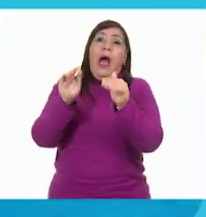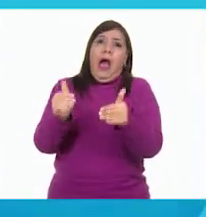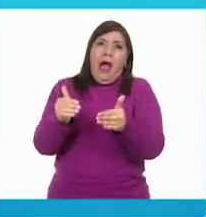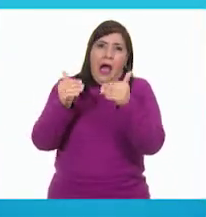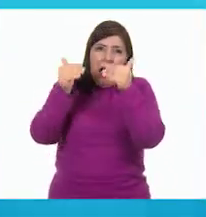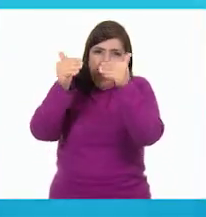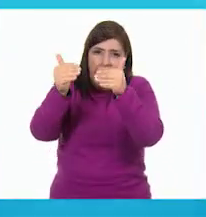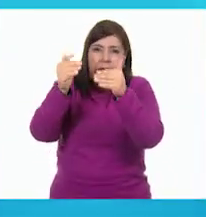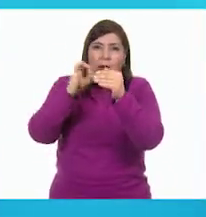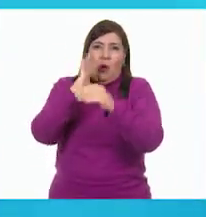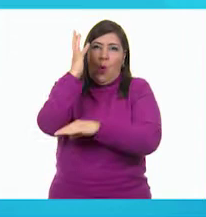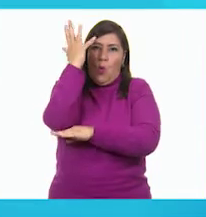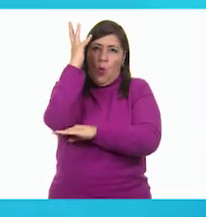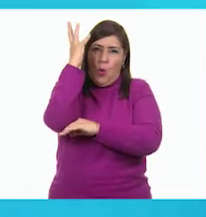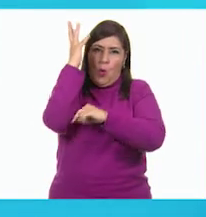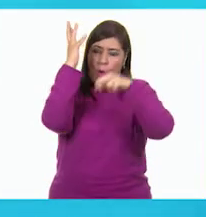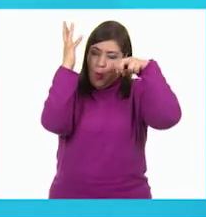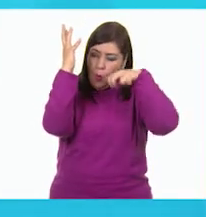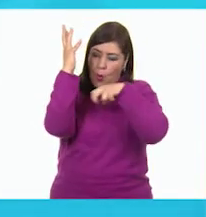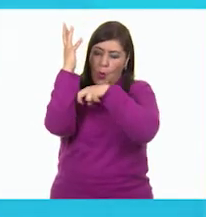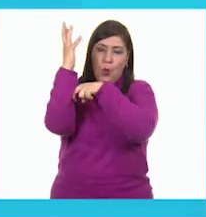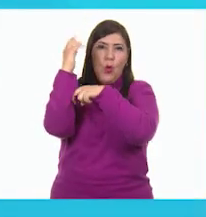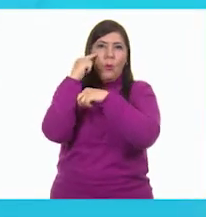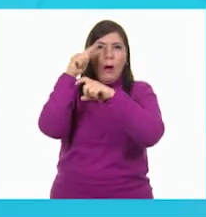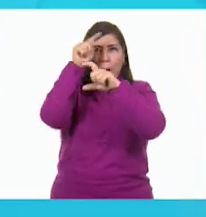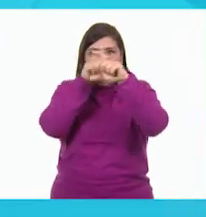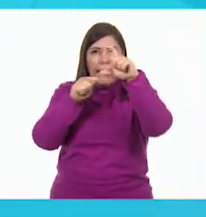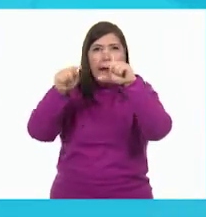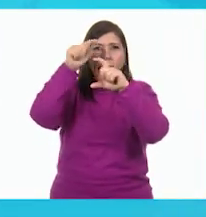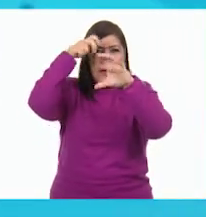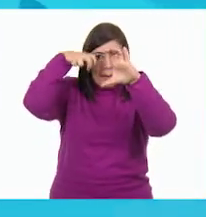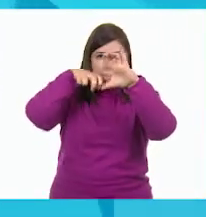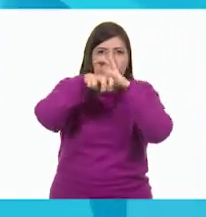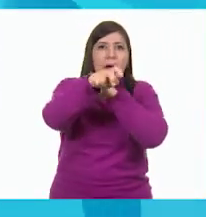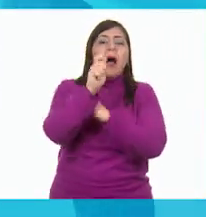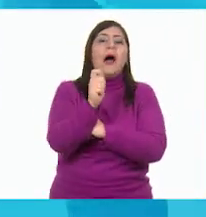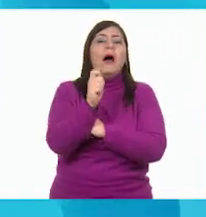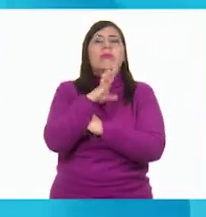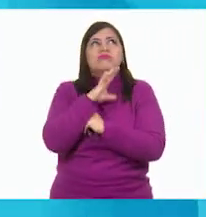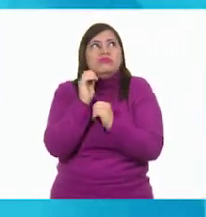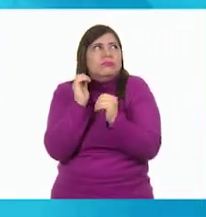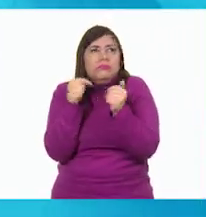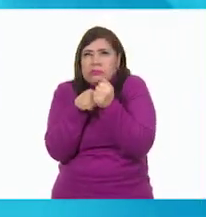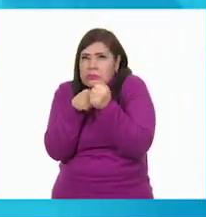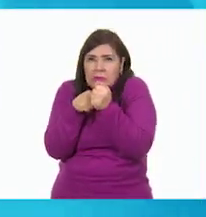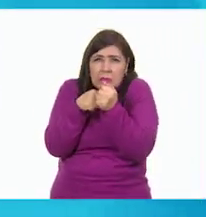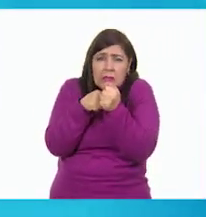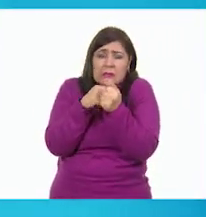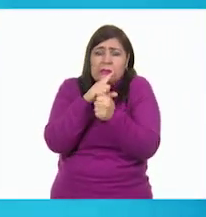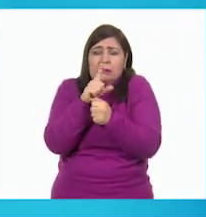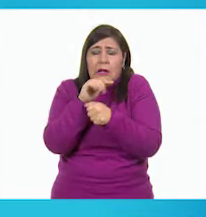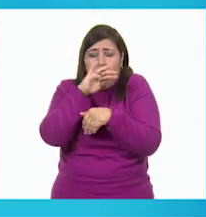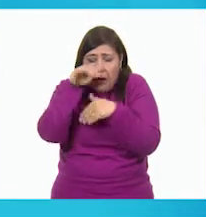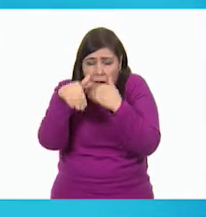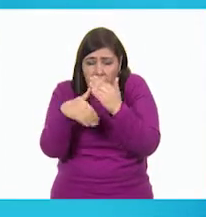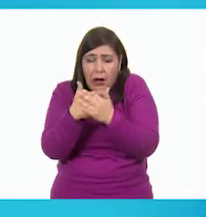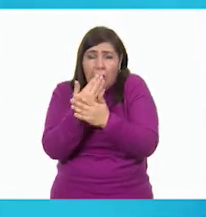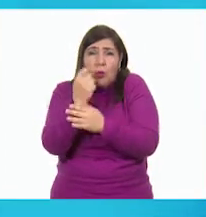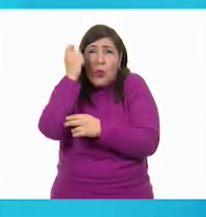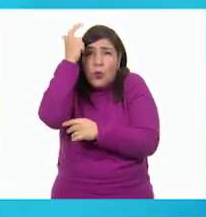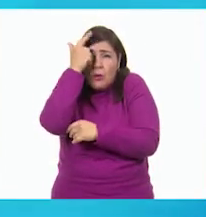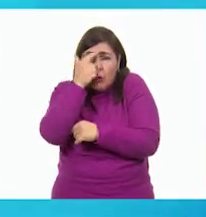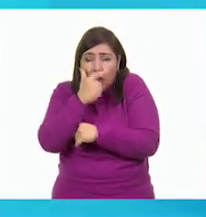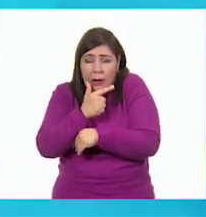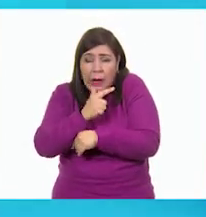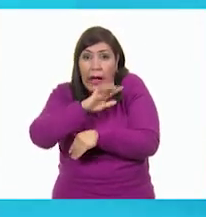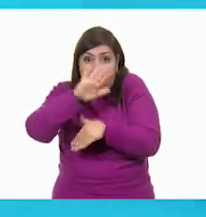al hueco de un árbol donde se escondió durante el resto del día. Pasó la noche y al llegar la mañana